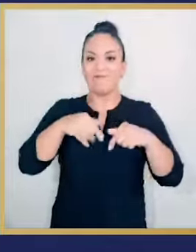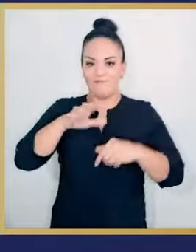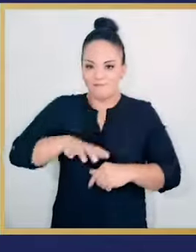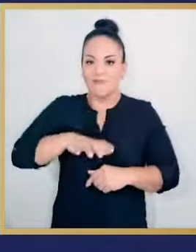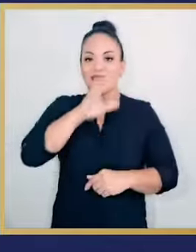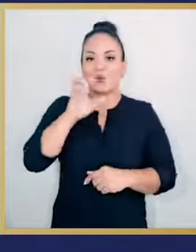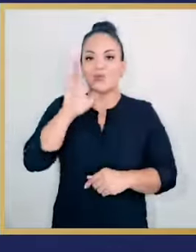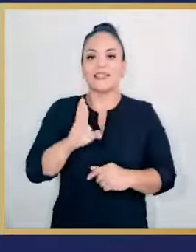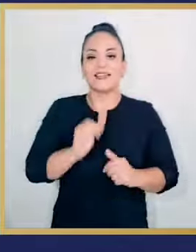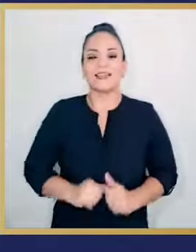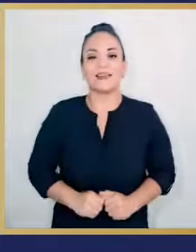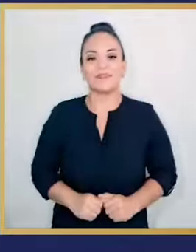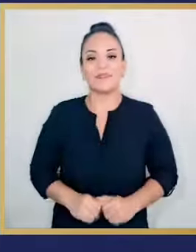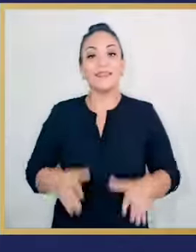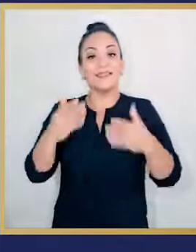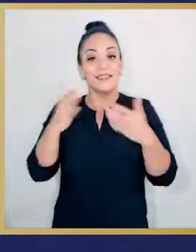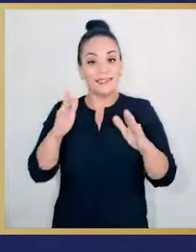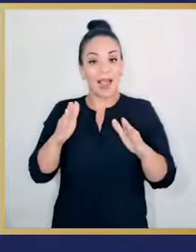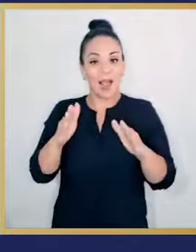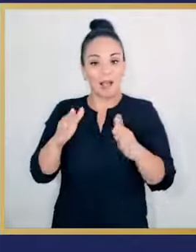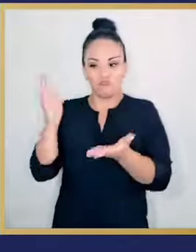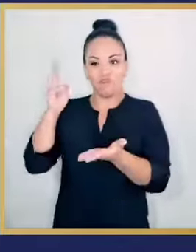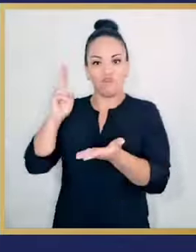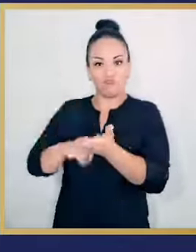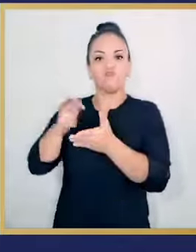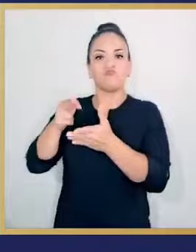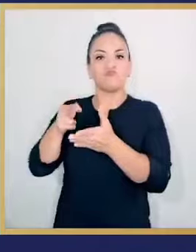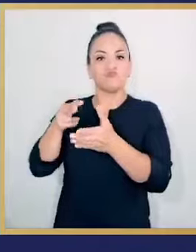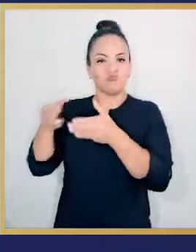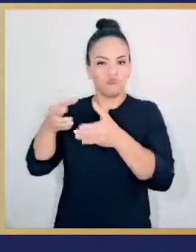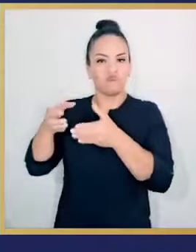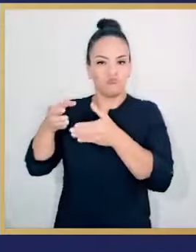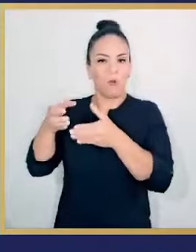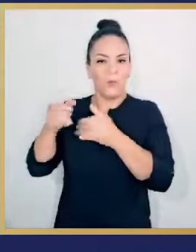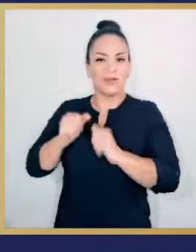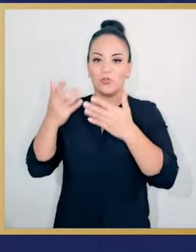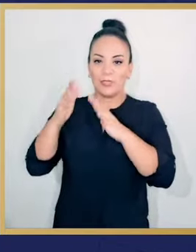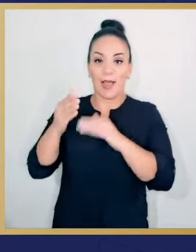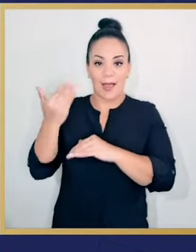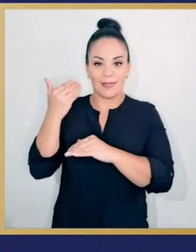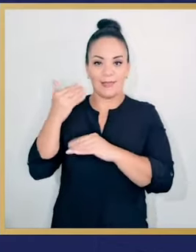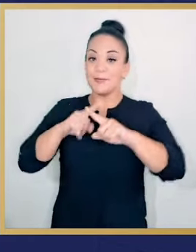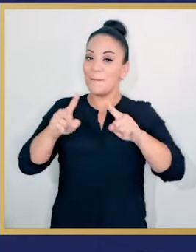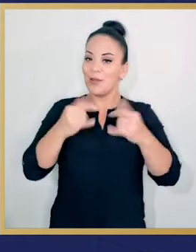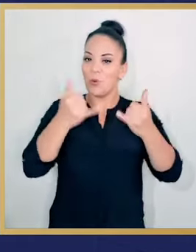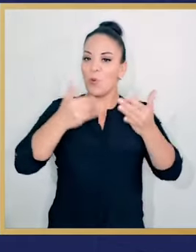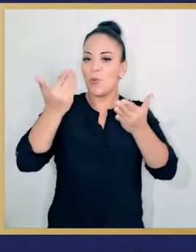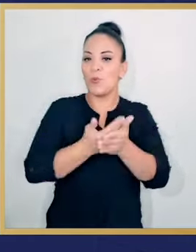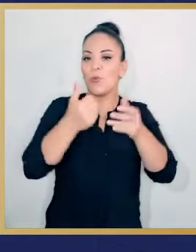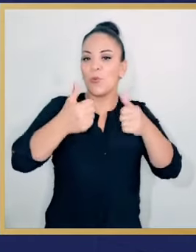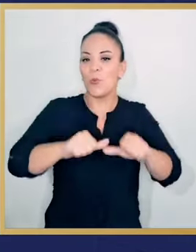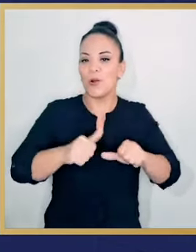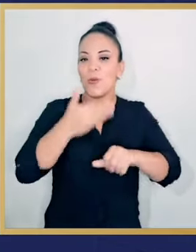productos de empresas y empresarios costarricenses. Ya tenemos comercio con ellos, pero con este